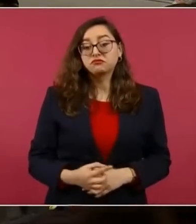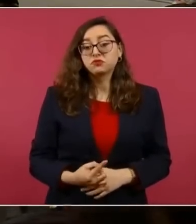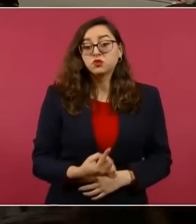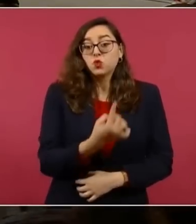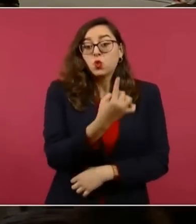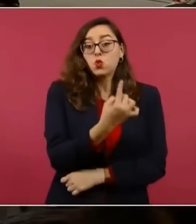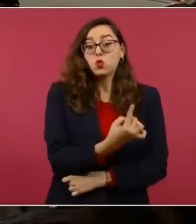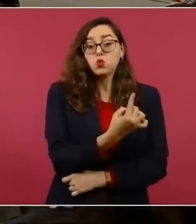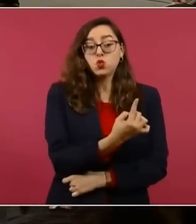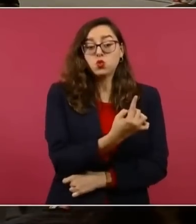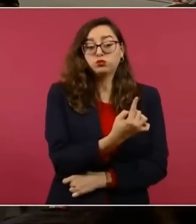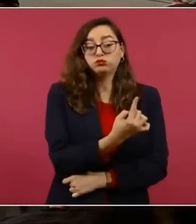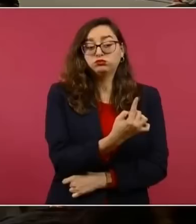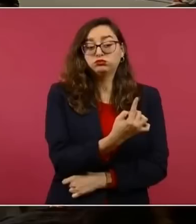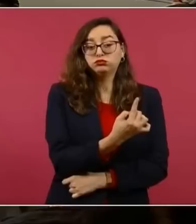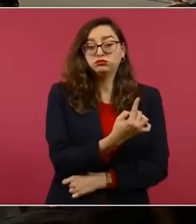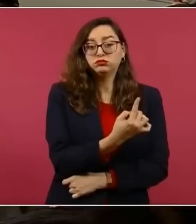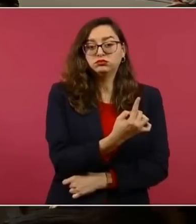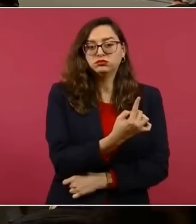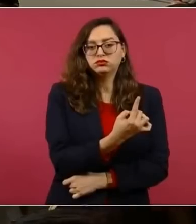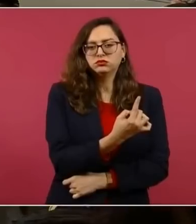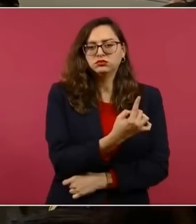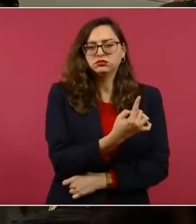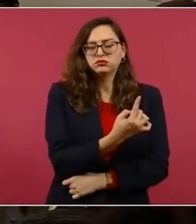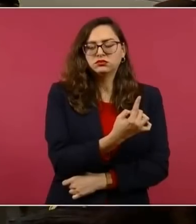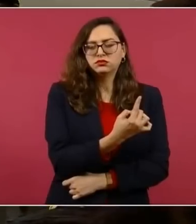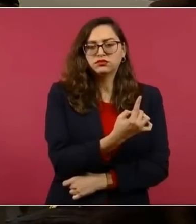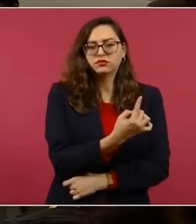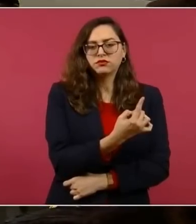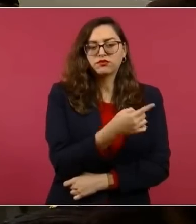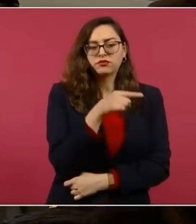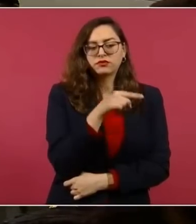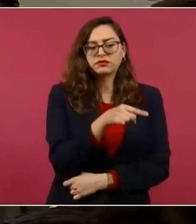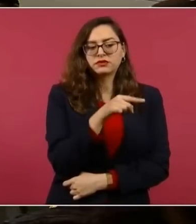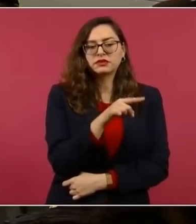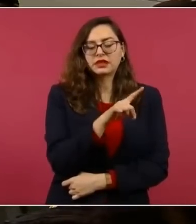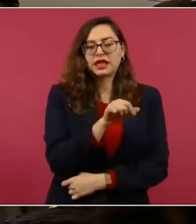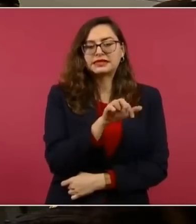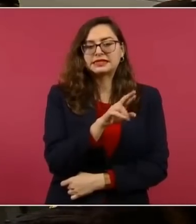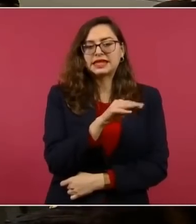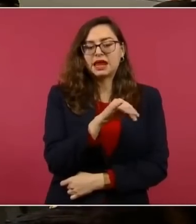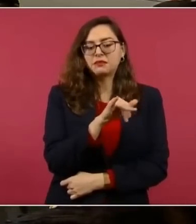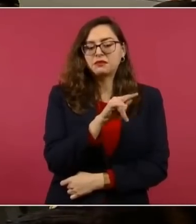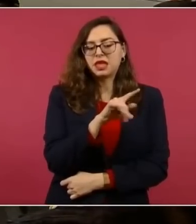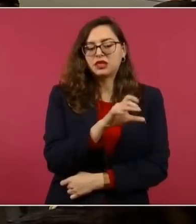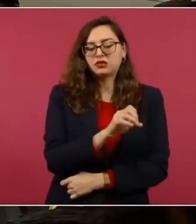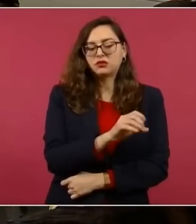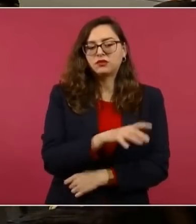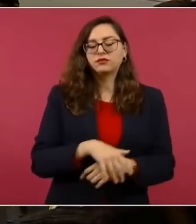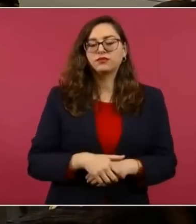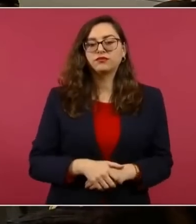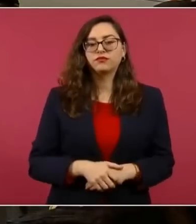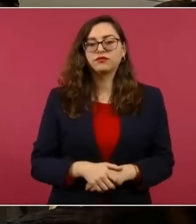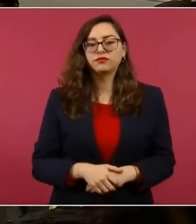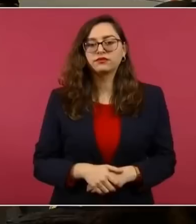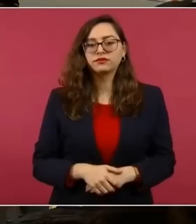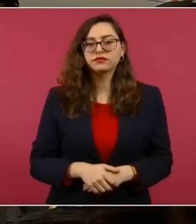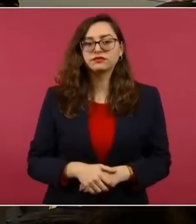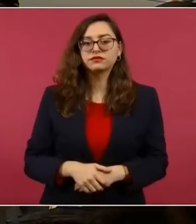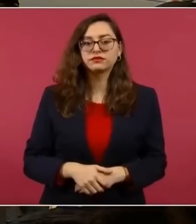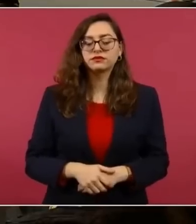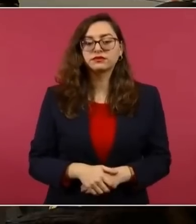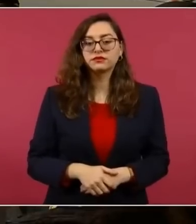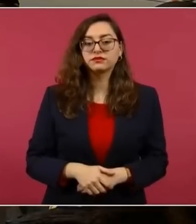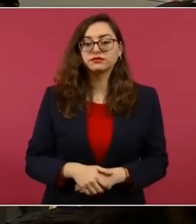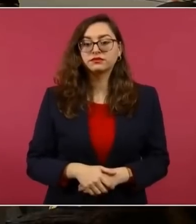es Sarmiento. hizo bono a García Luna por